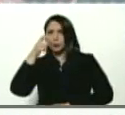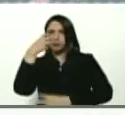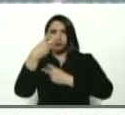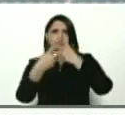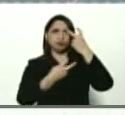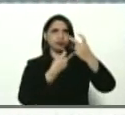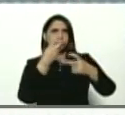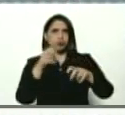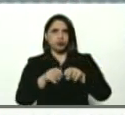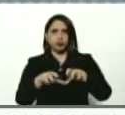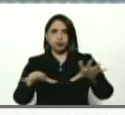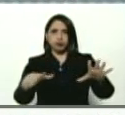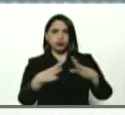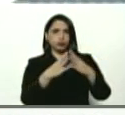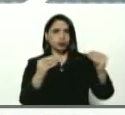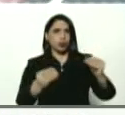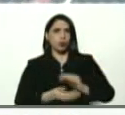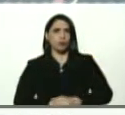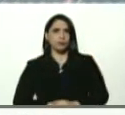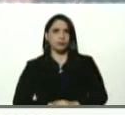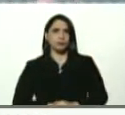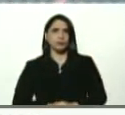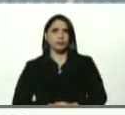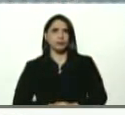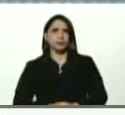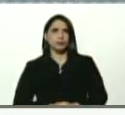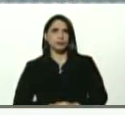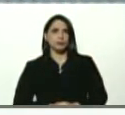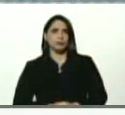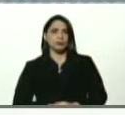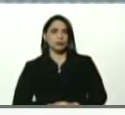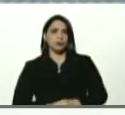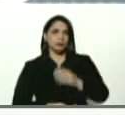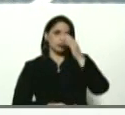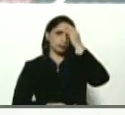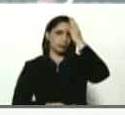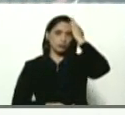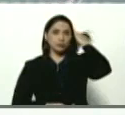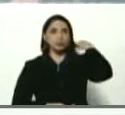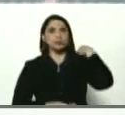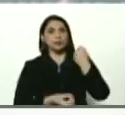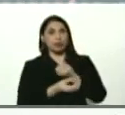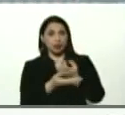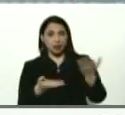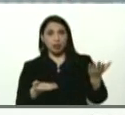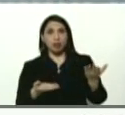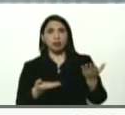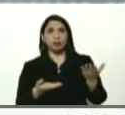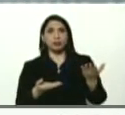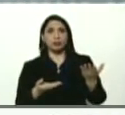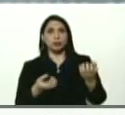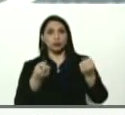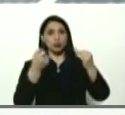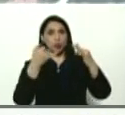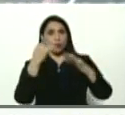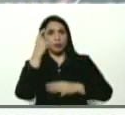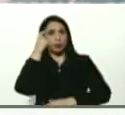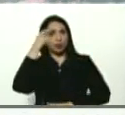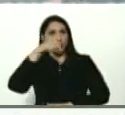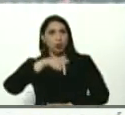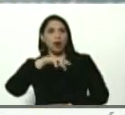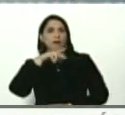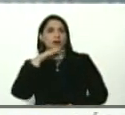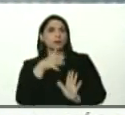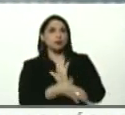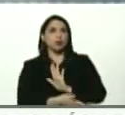desplegado todos sus dispositivos. Así que, estos son los casos del día de hoy. Hablamos